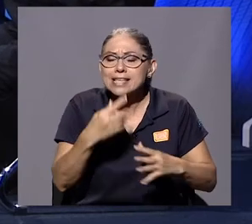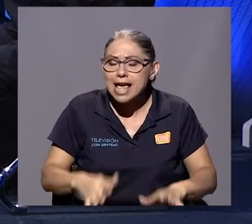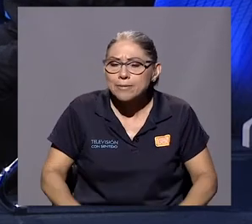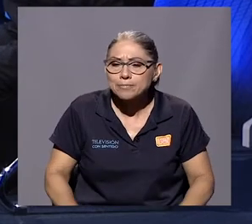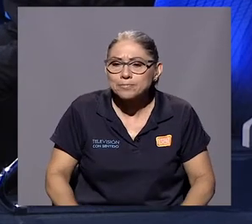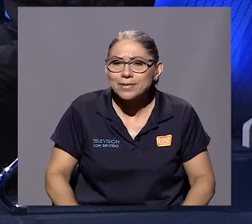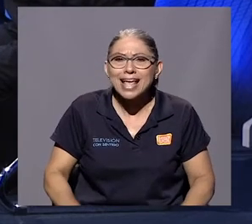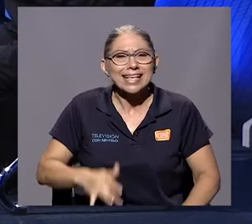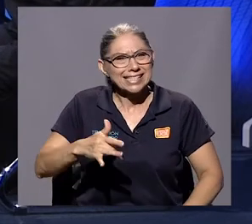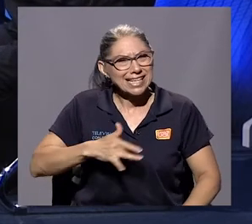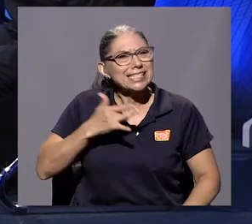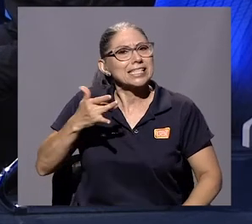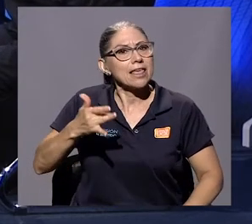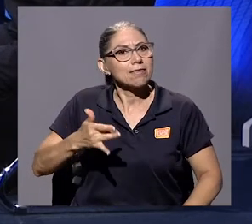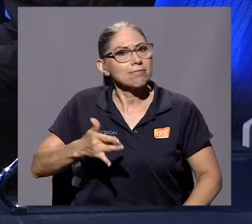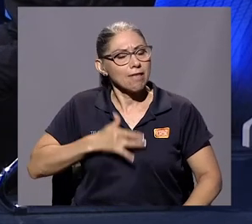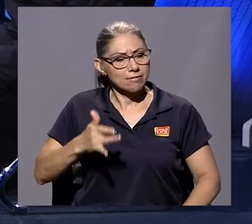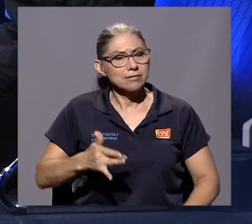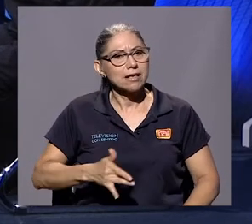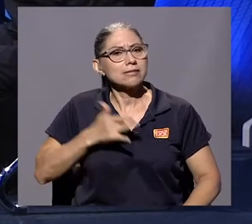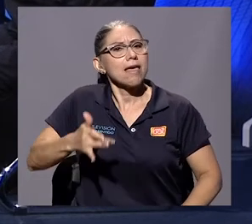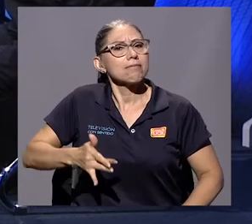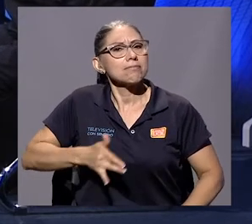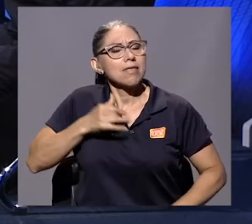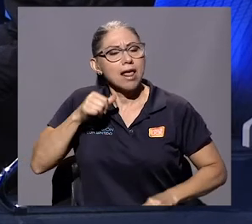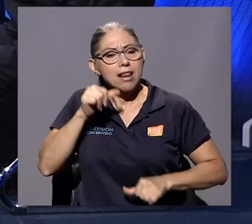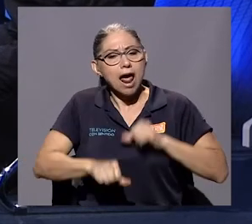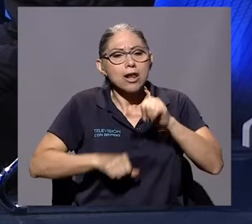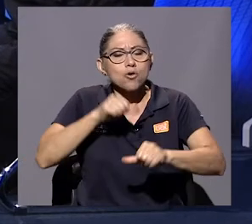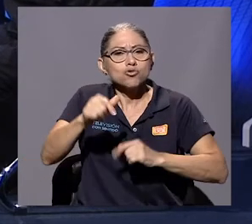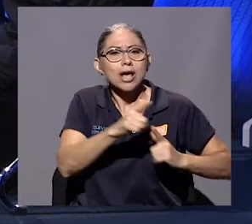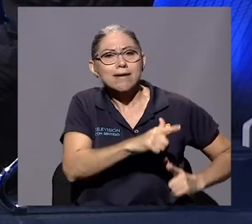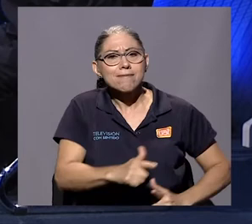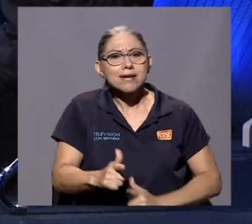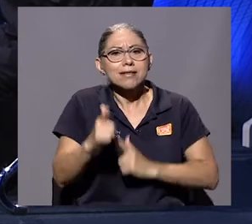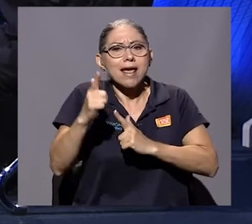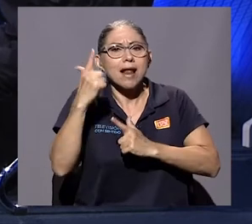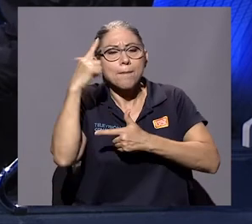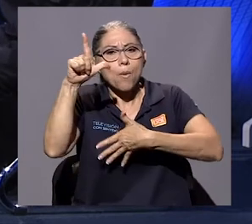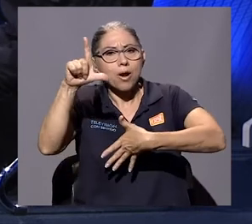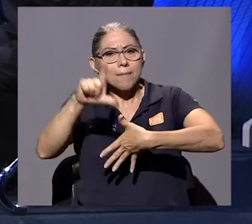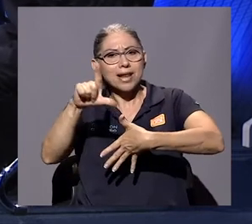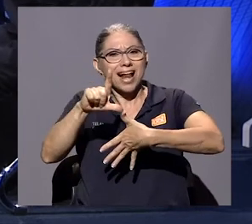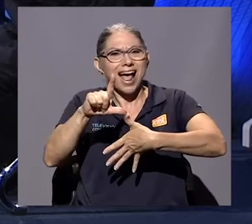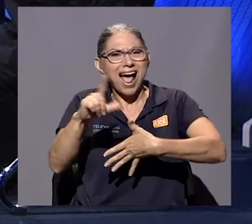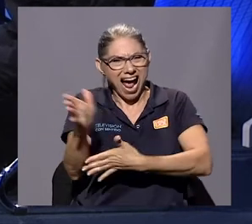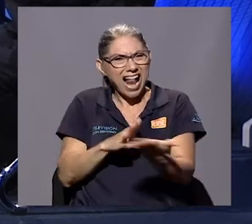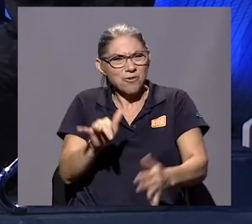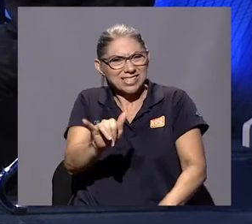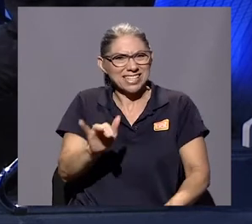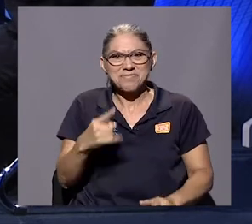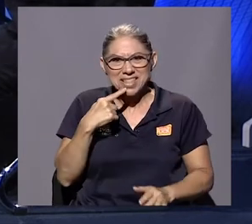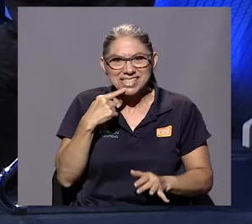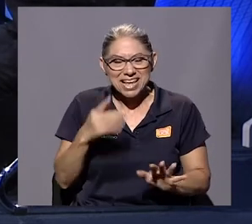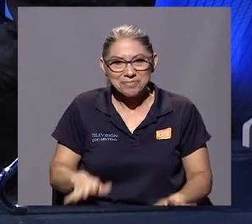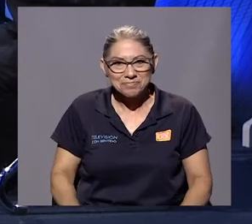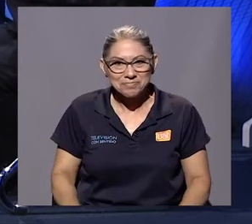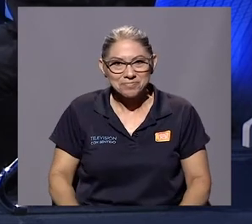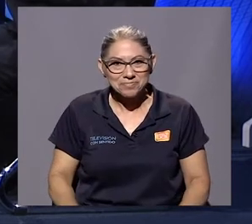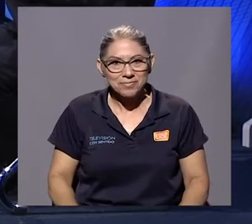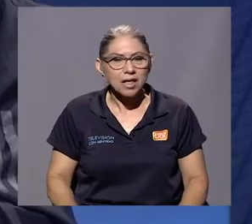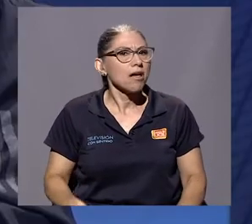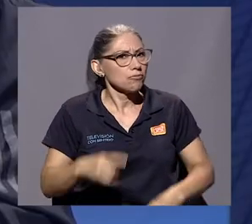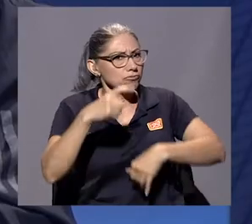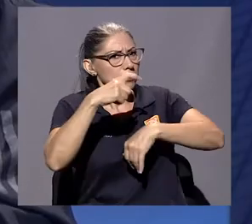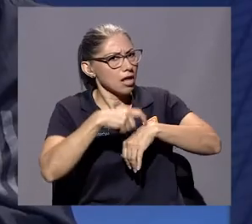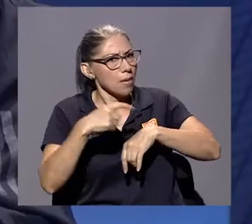a ver, se siente, se siente la lucha guerrillera por América Latina. Algo así, era lo que decía.